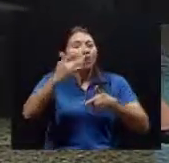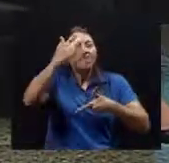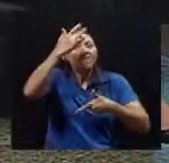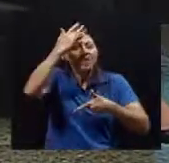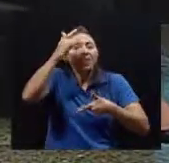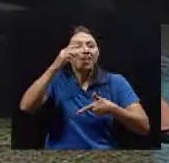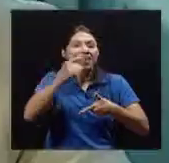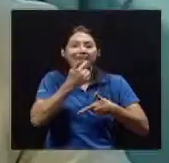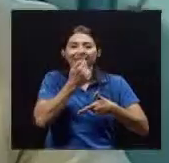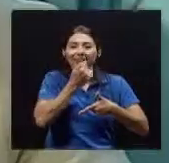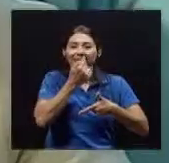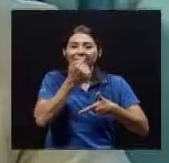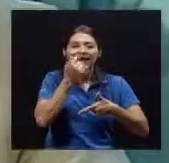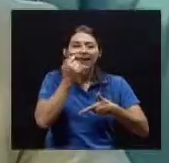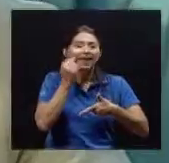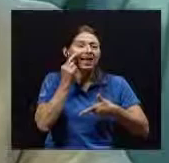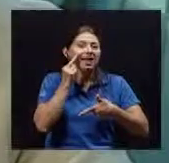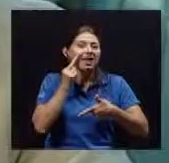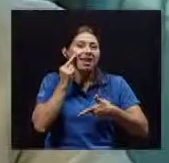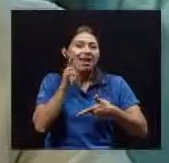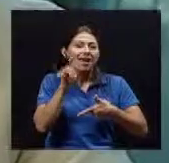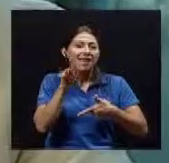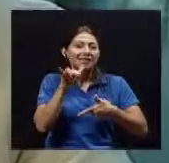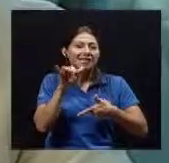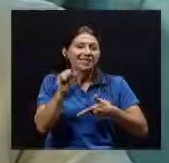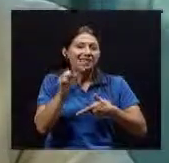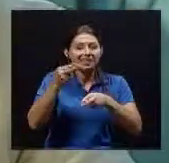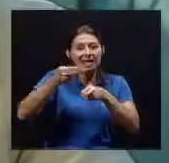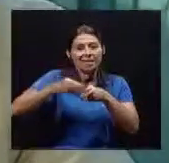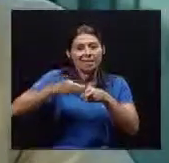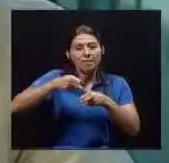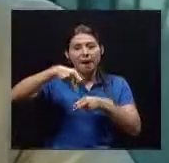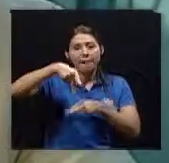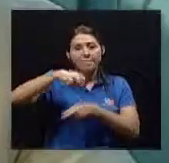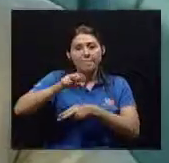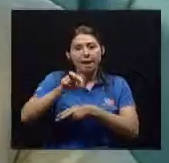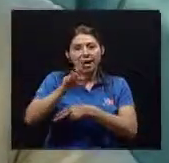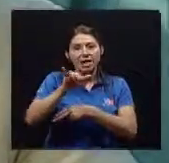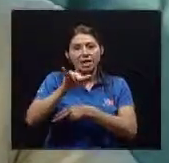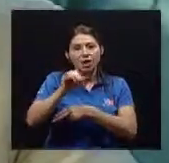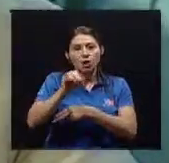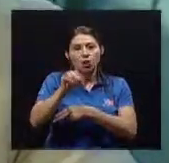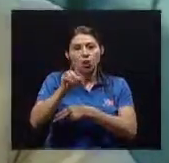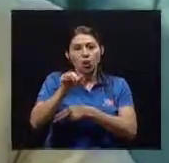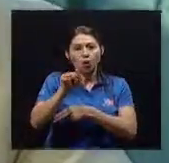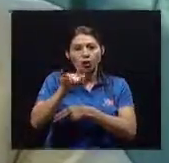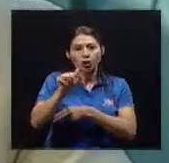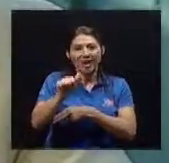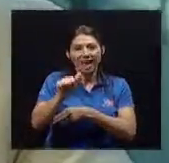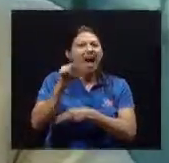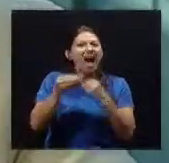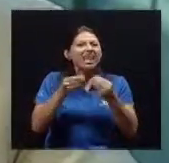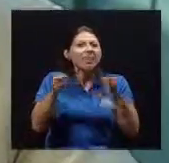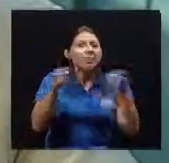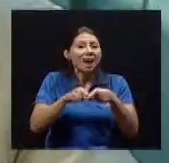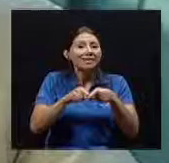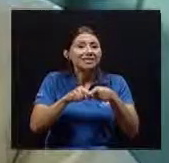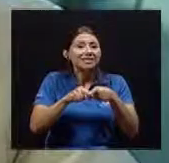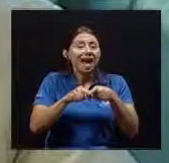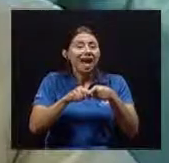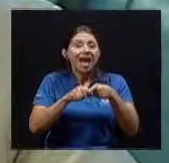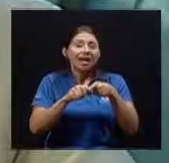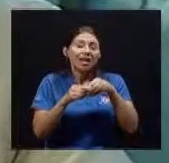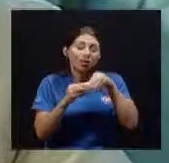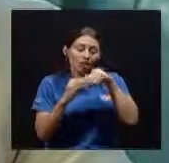De las encías El problema De periodoncia Donde las encías Se enferman El hueso Se afecta Se empieza a perder